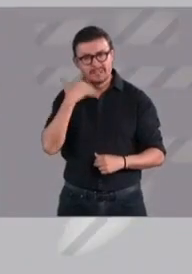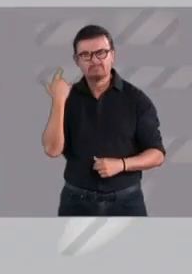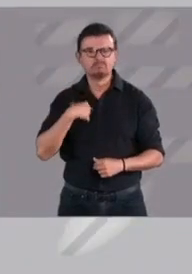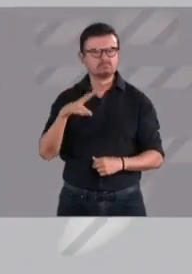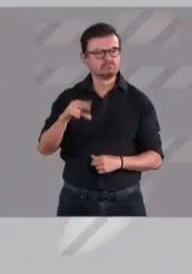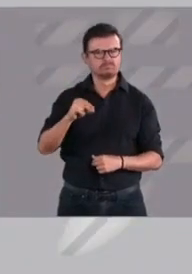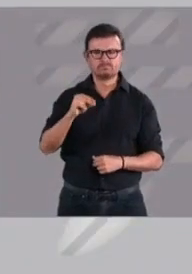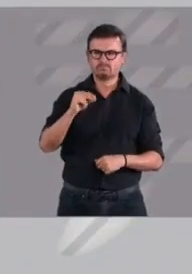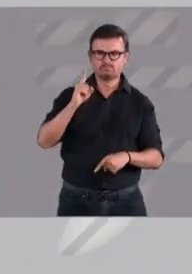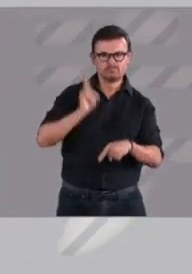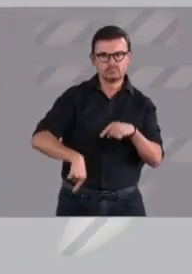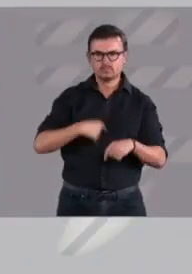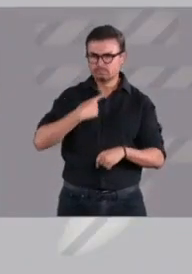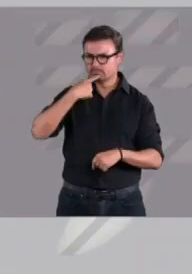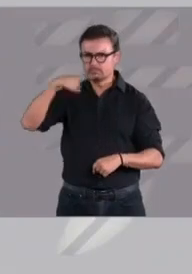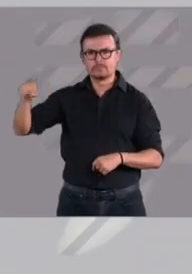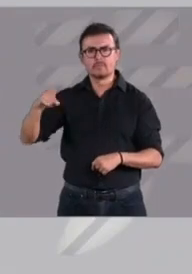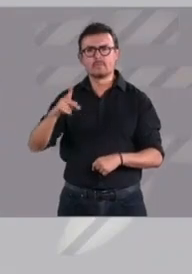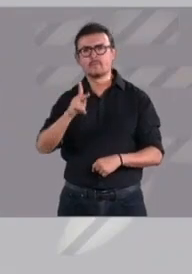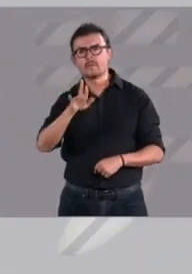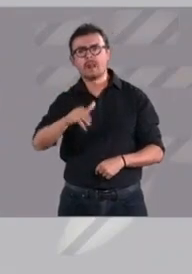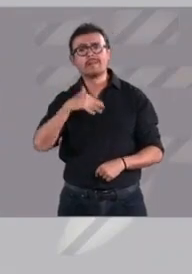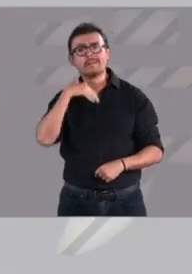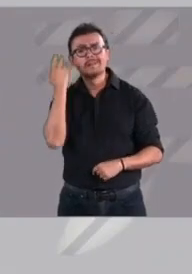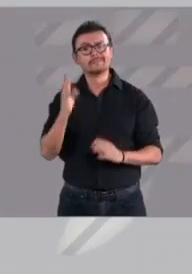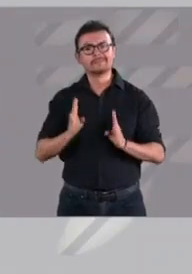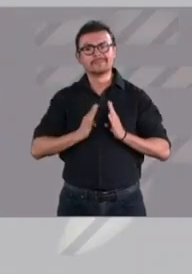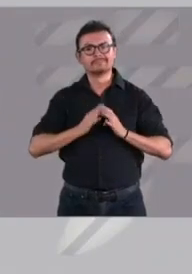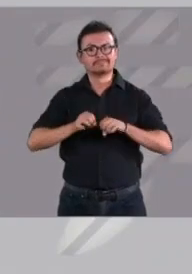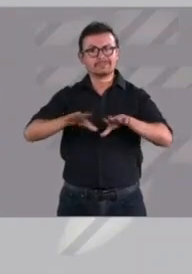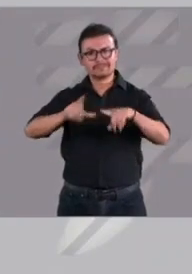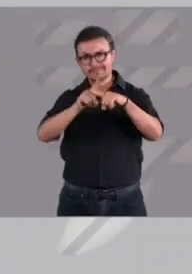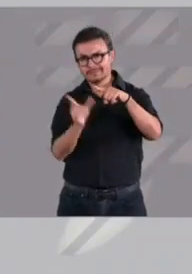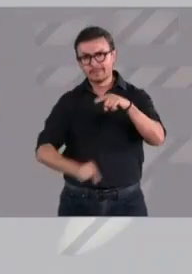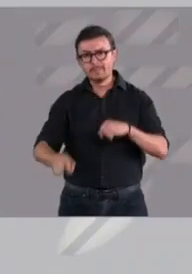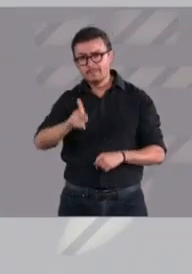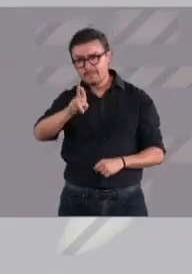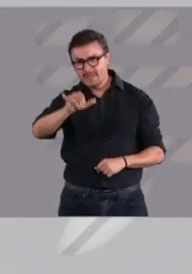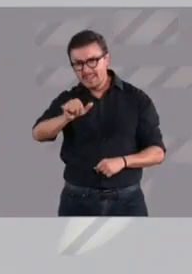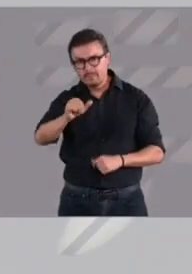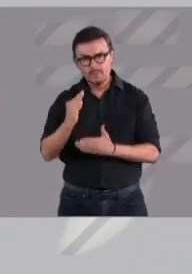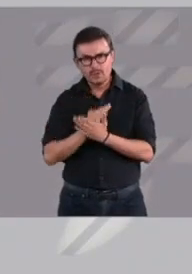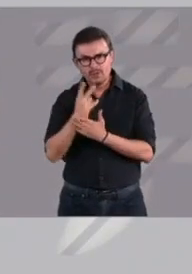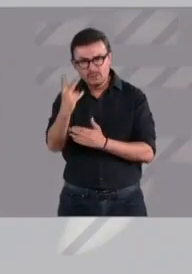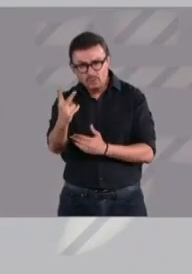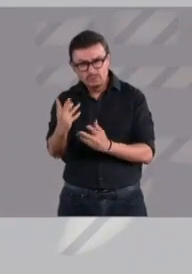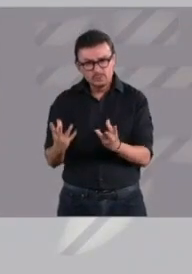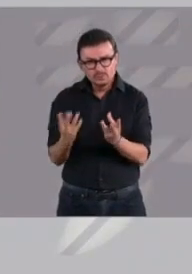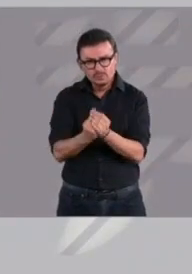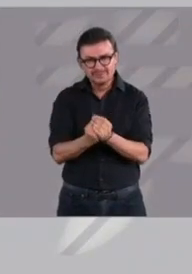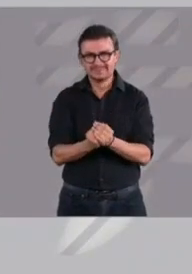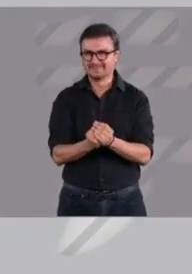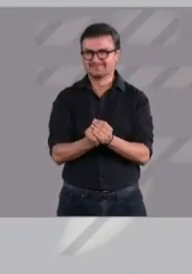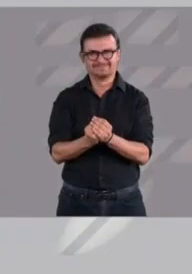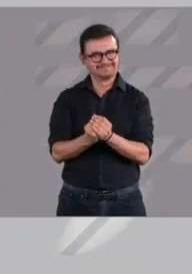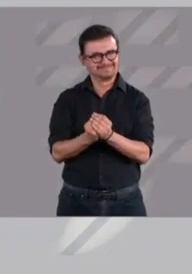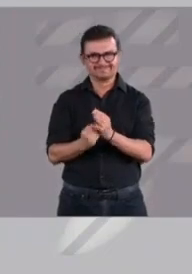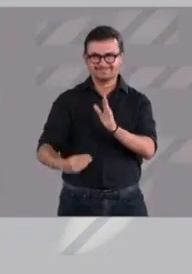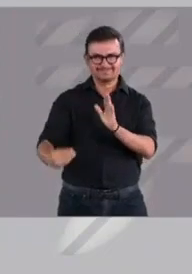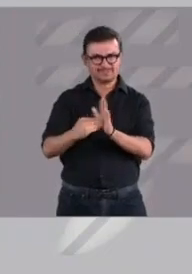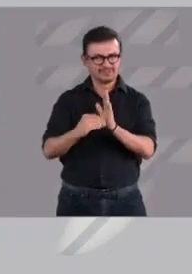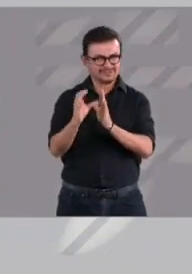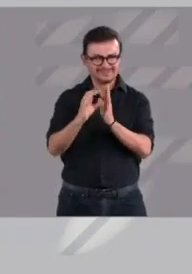militarización de este país. Lamentablemente, el PRI y Morena se juntaron y lo pusieron en la Constitución en este sexenio.